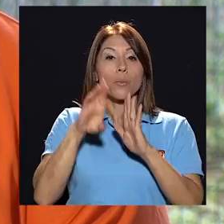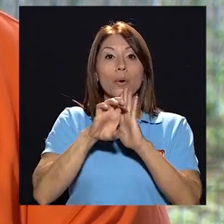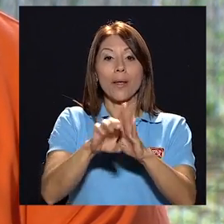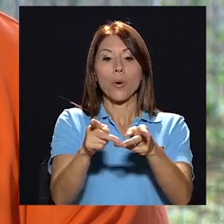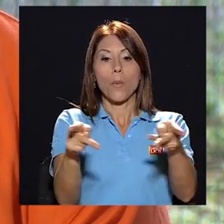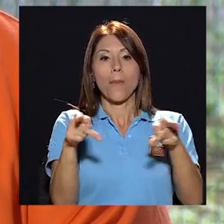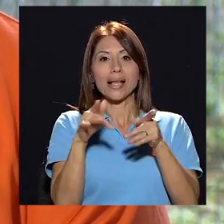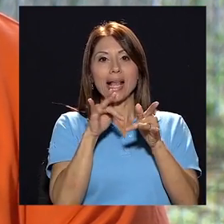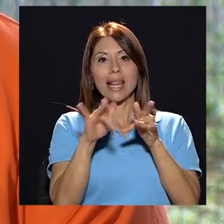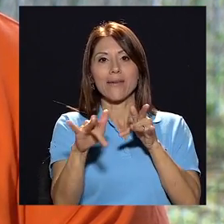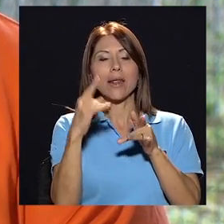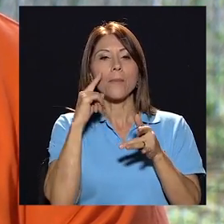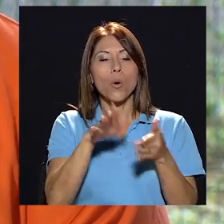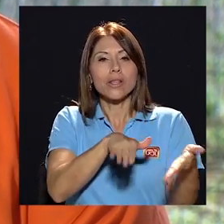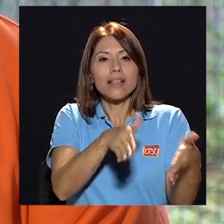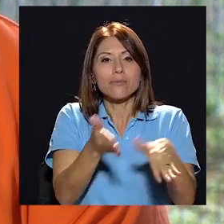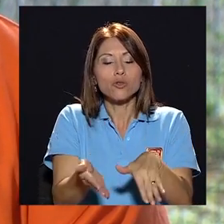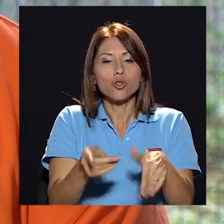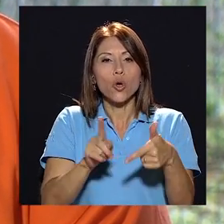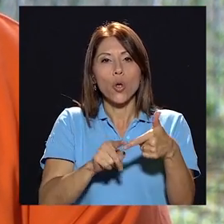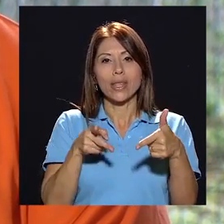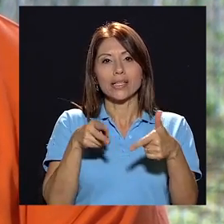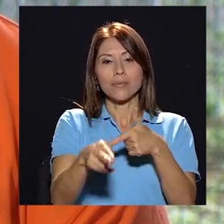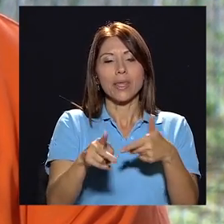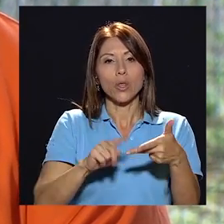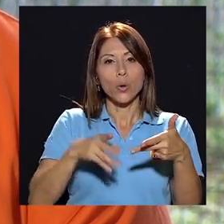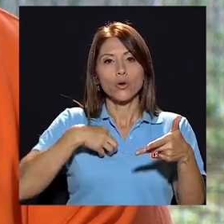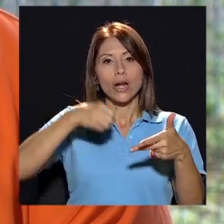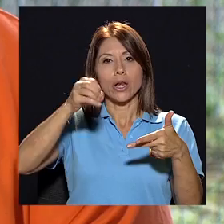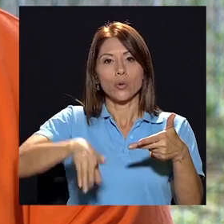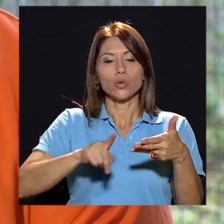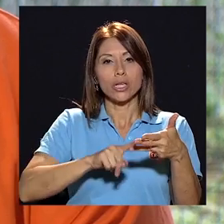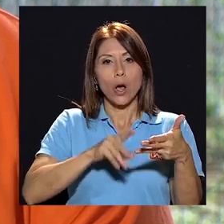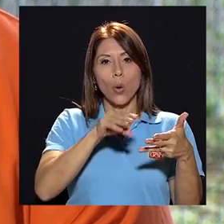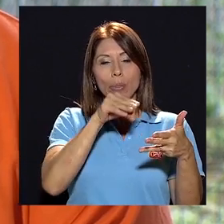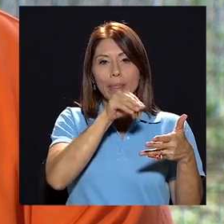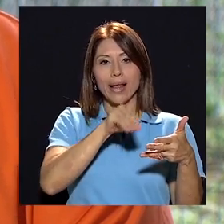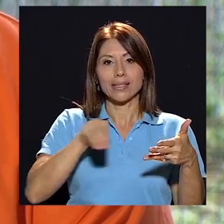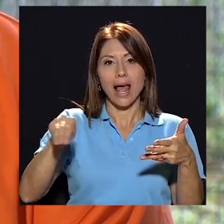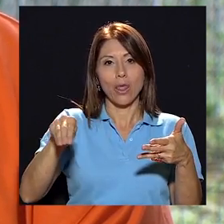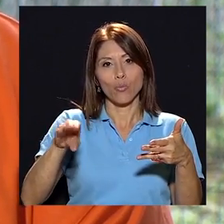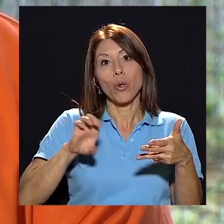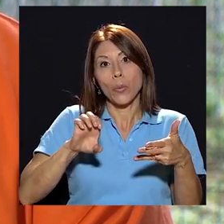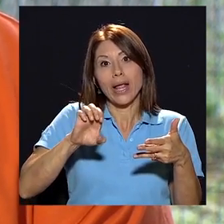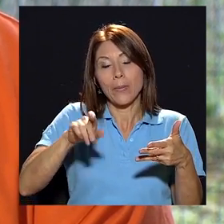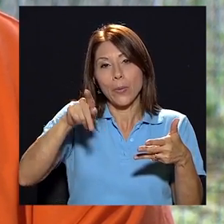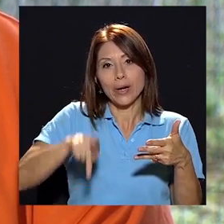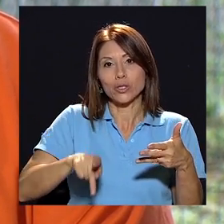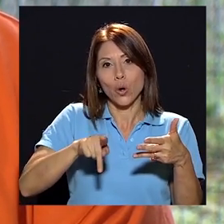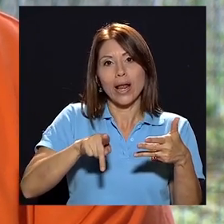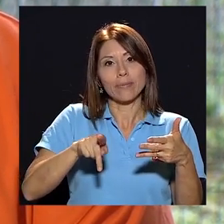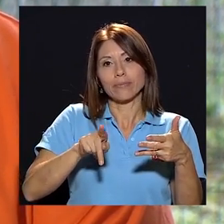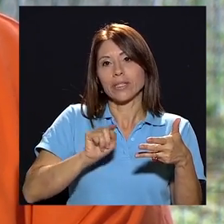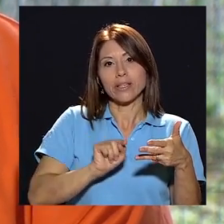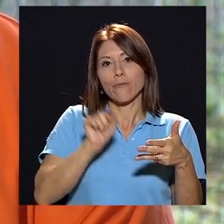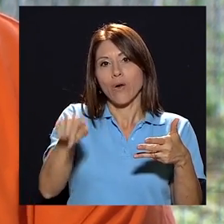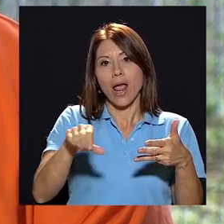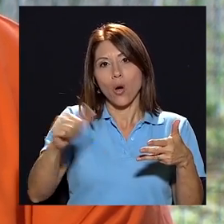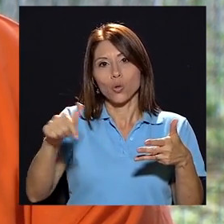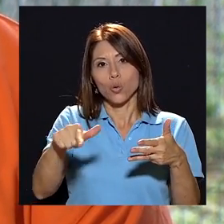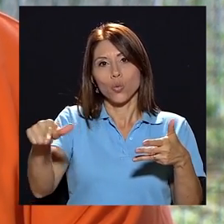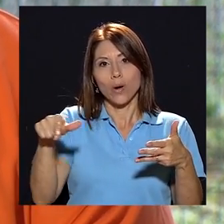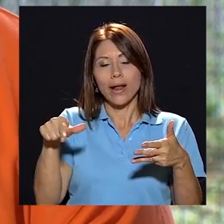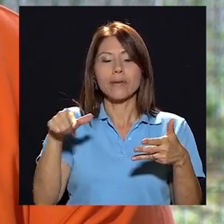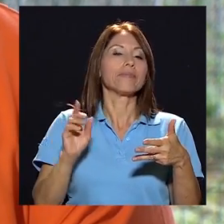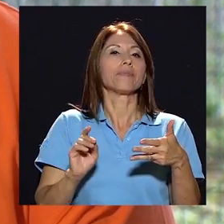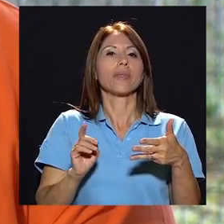es una plaza que quedó libre, por defunción, por despido, por renuncia o por traslado. Que la persona se fue para otro